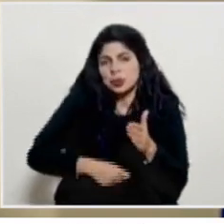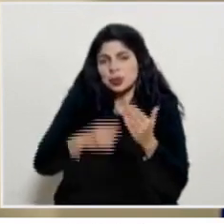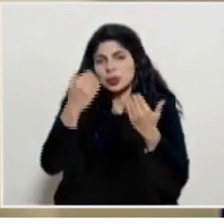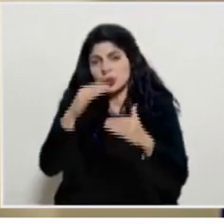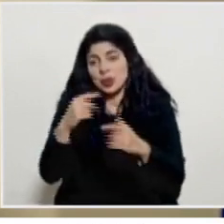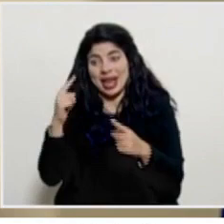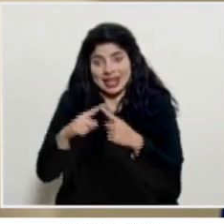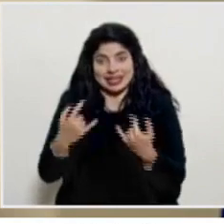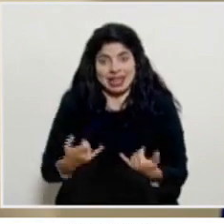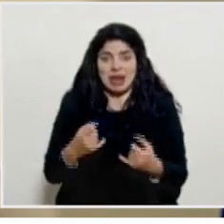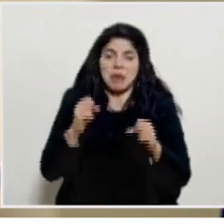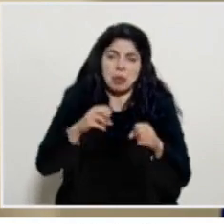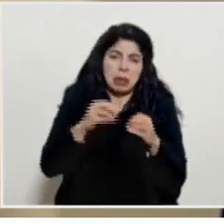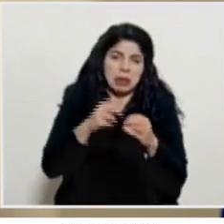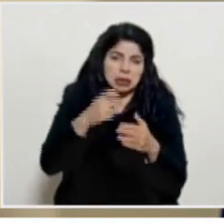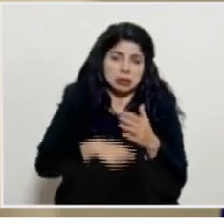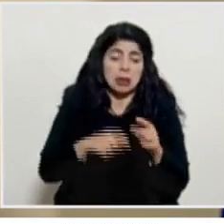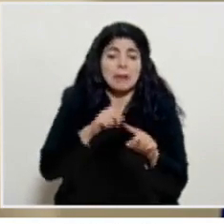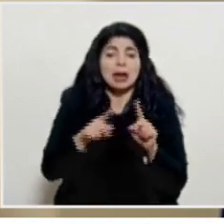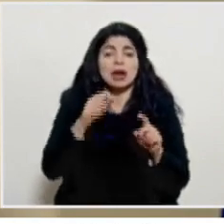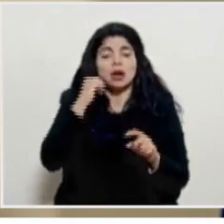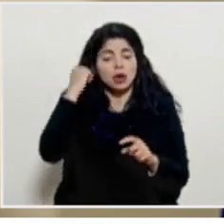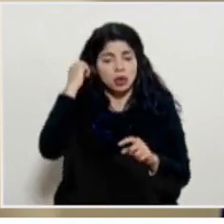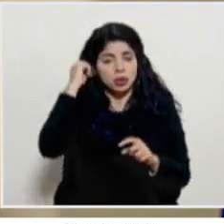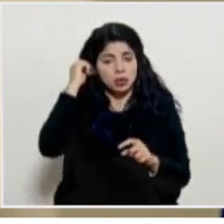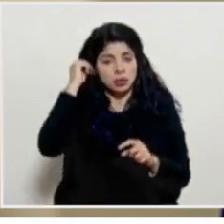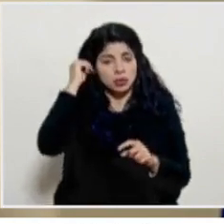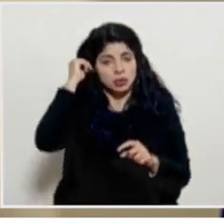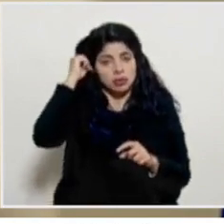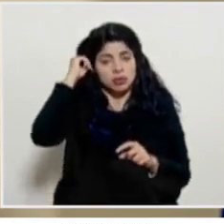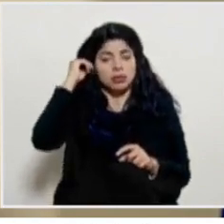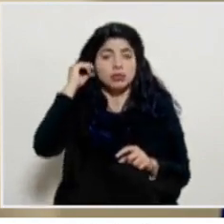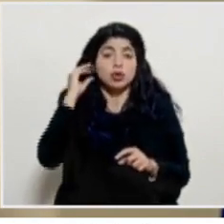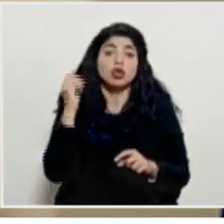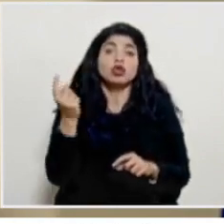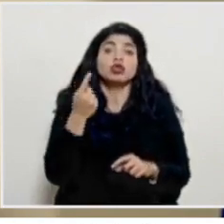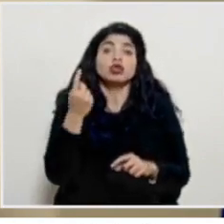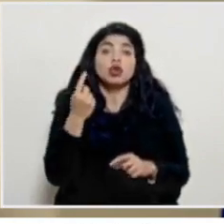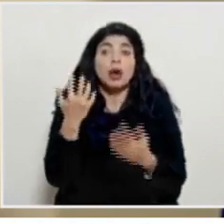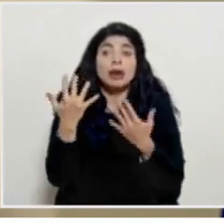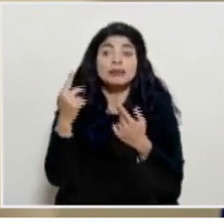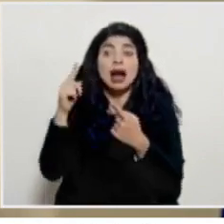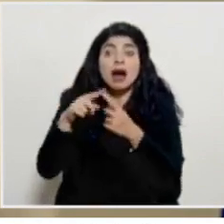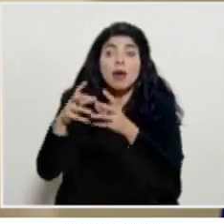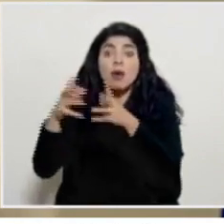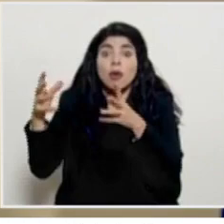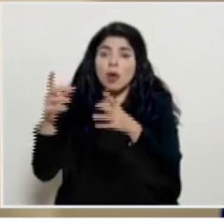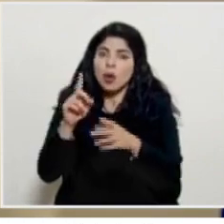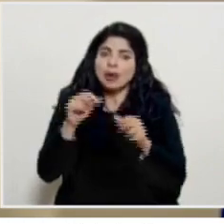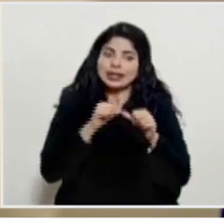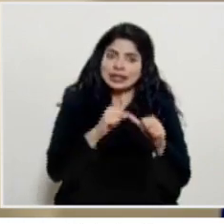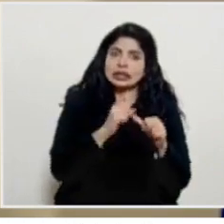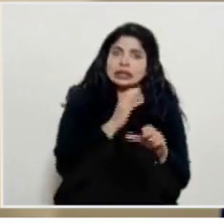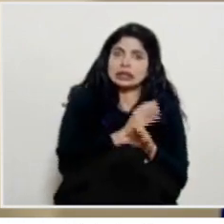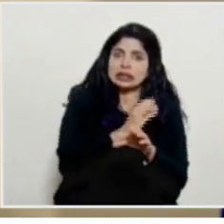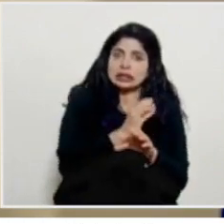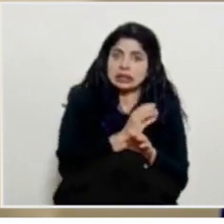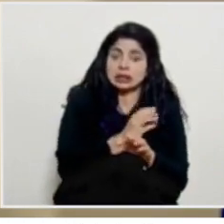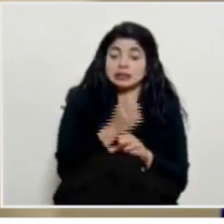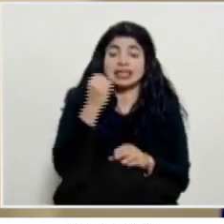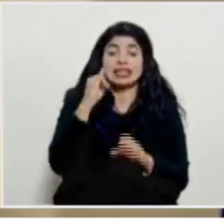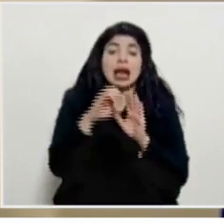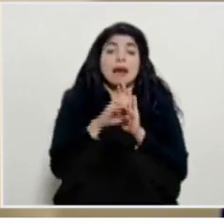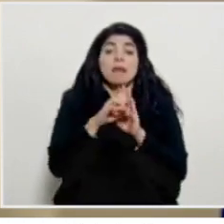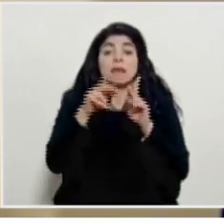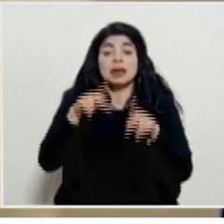hemos podido manejar hasta el momento entonces casi que no es una solicitud solamente para cuando hablamos de que nos sigamos cuidando mucho que podamos cuando tengamos que